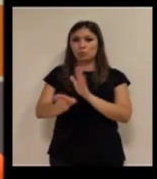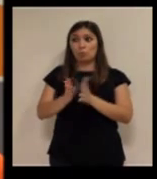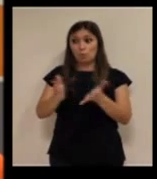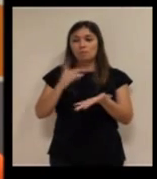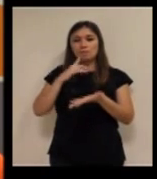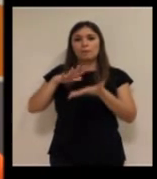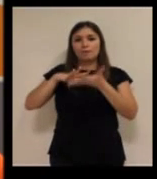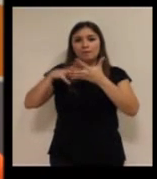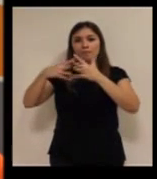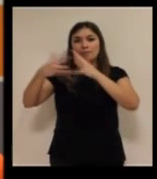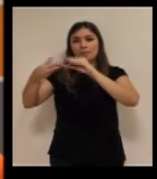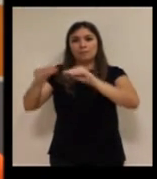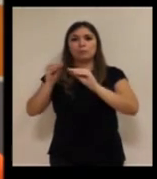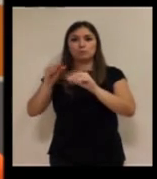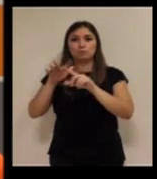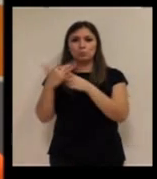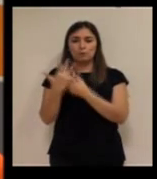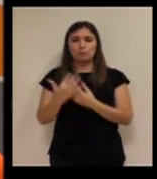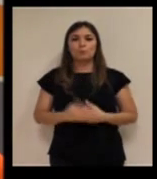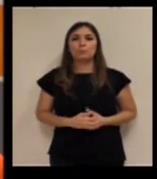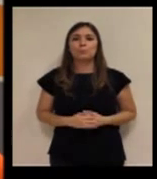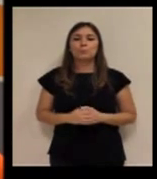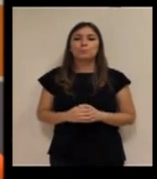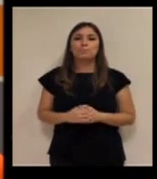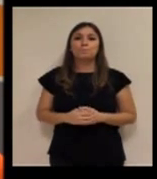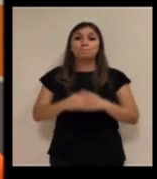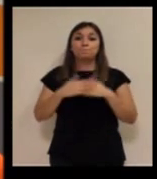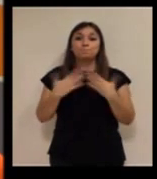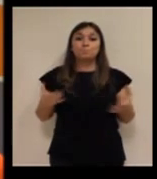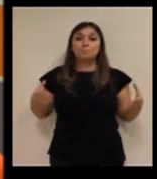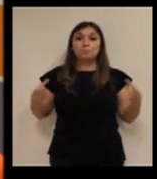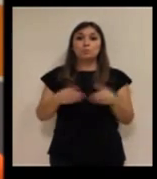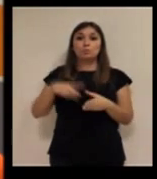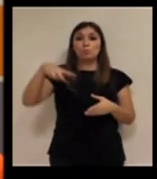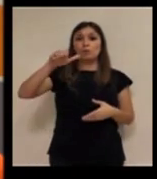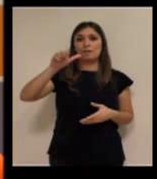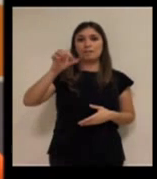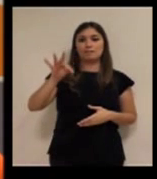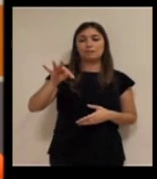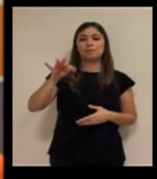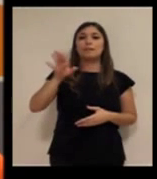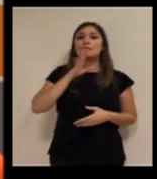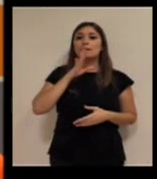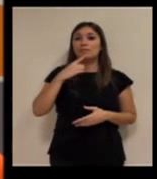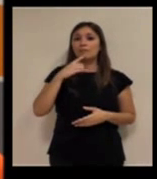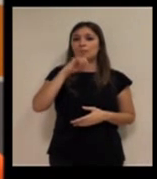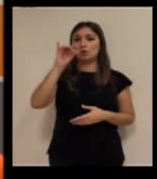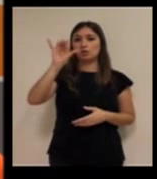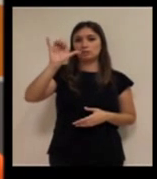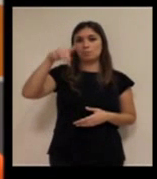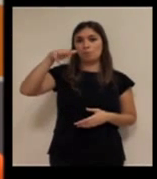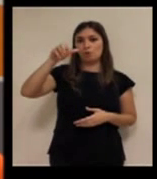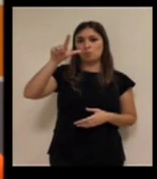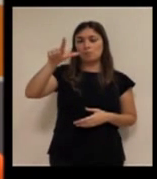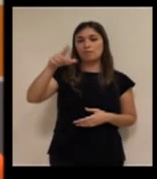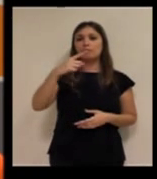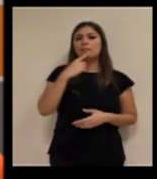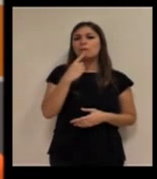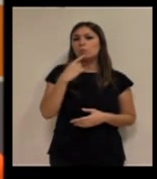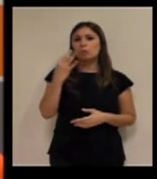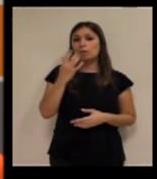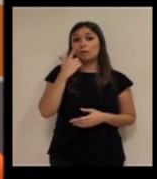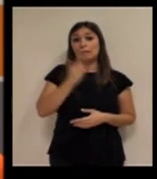que seguir ofreciendo el servicio por lo cual tenéis que ir a adaptaros a ello en el grupo NIT comentaba José Manuel